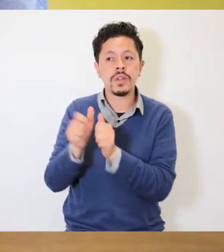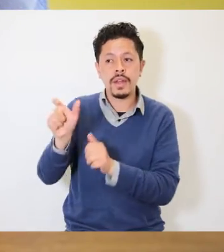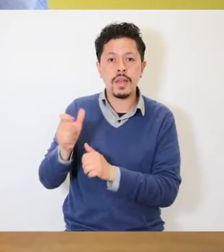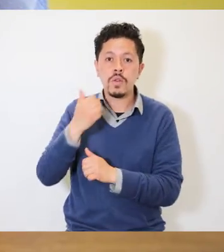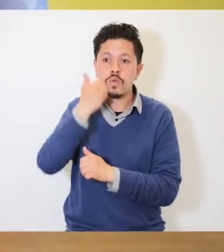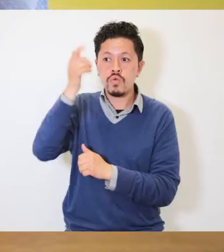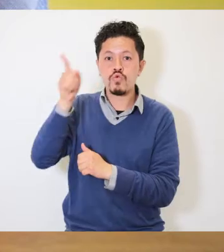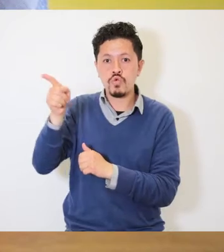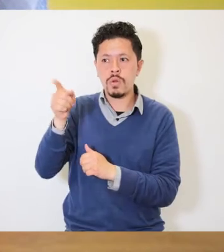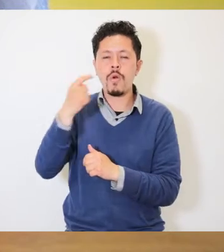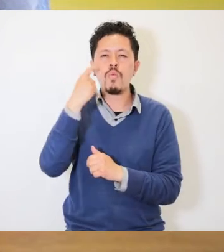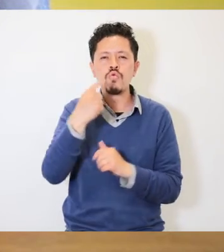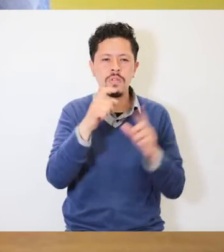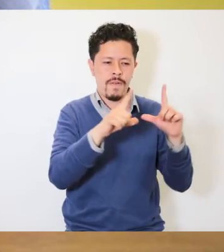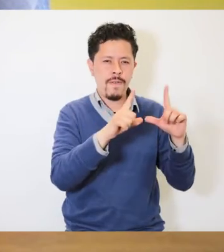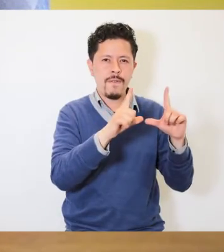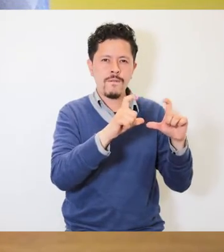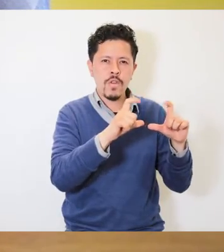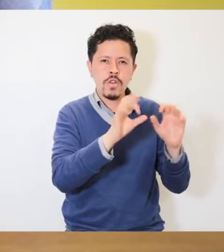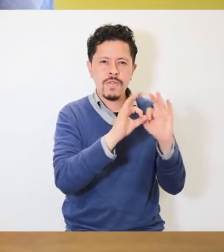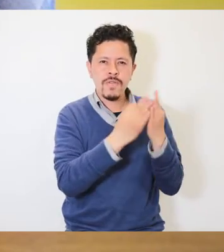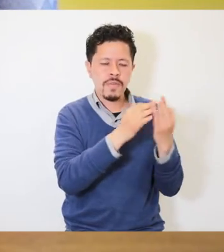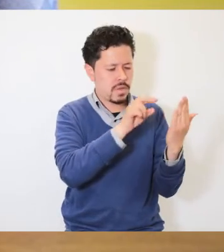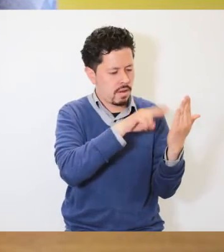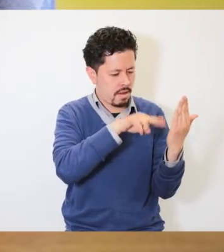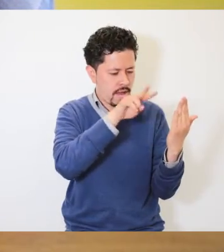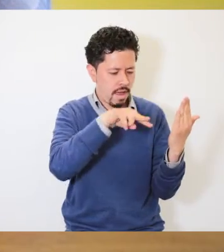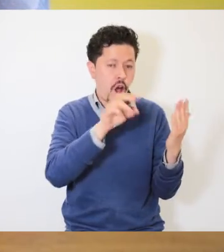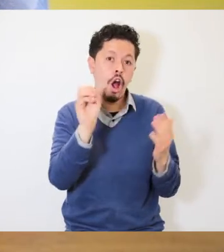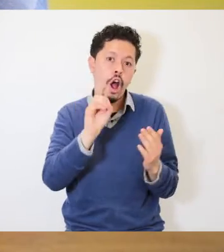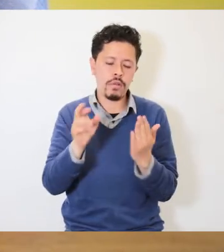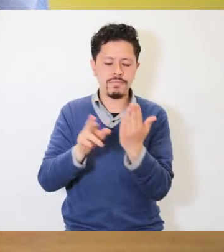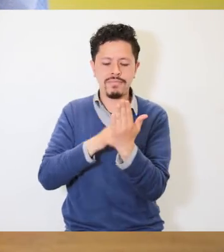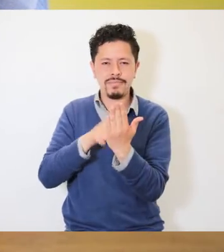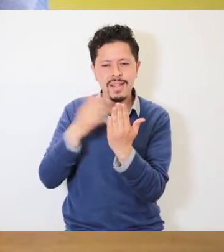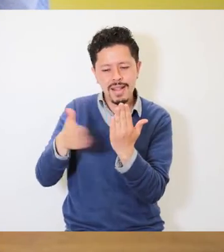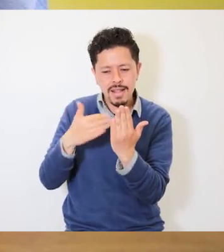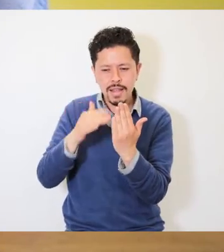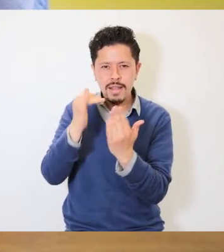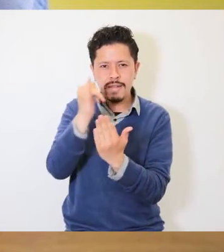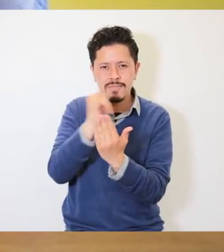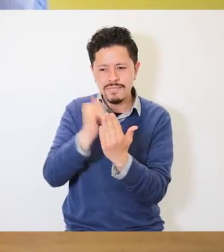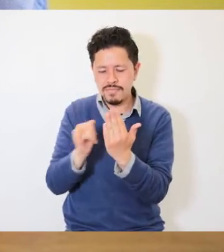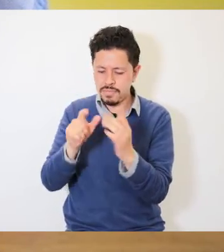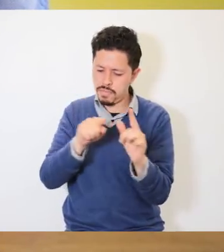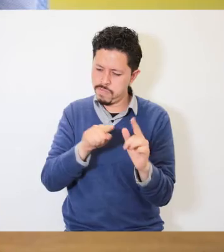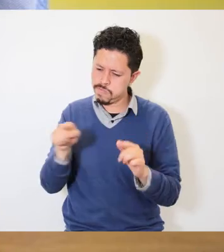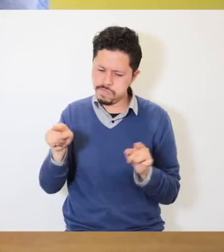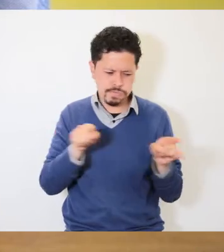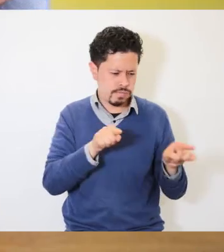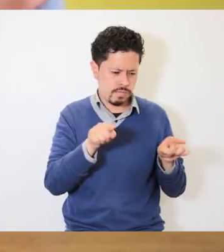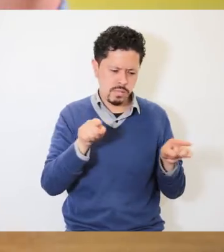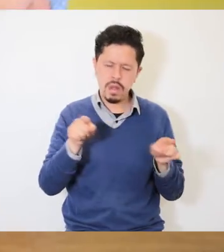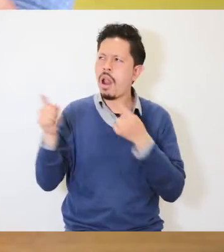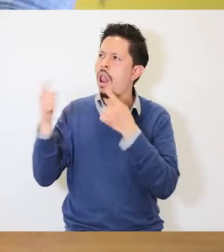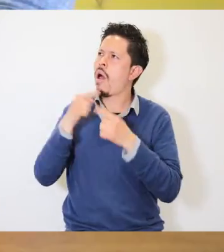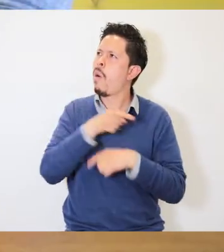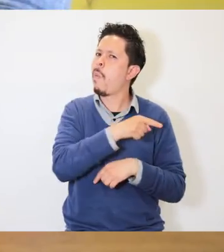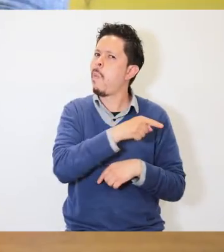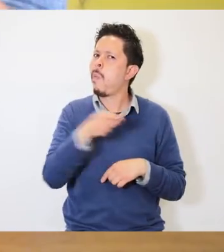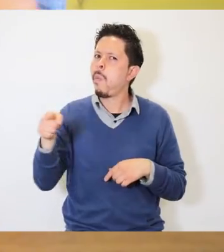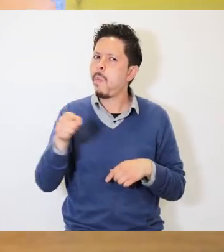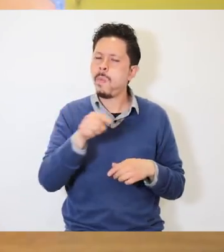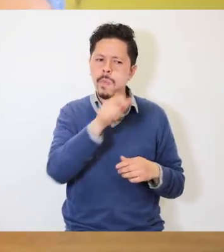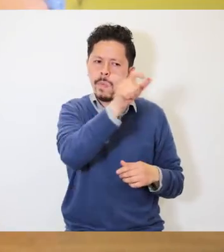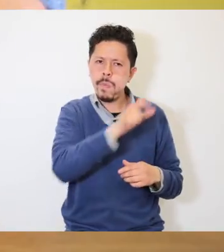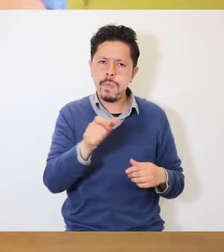de un adulto, revisa fotografías de familiares o imágenes de revistas o periódicos. Dialoguen sobre